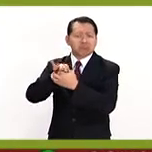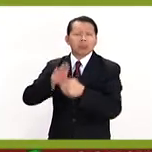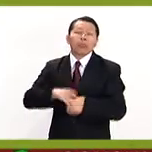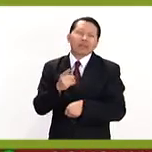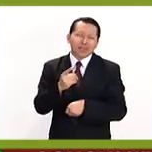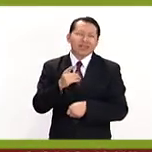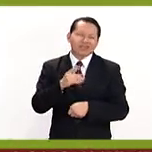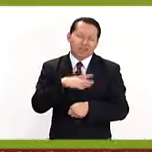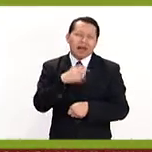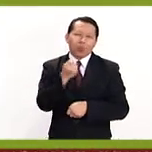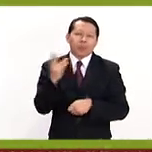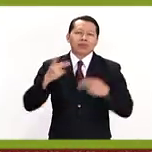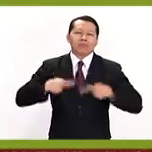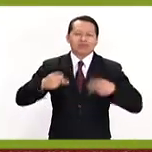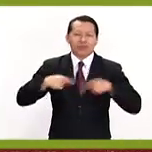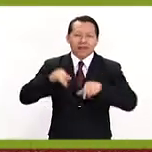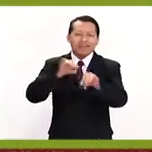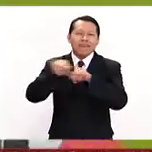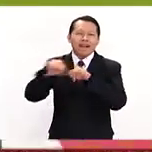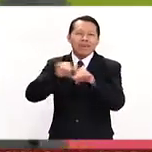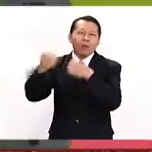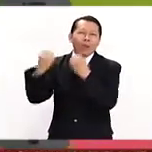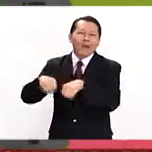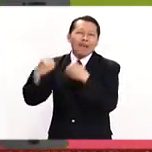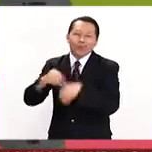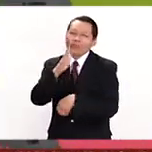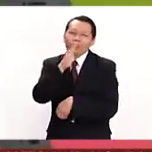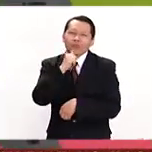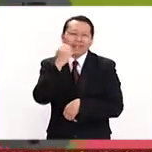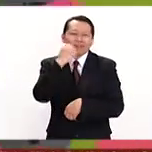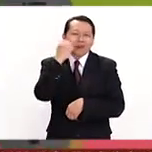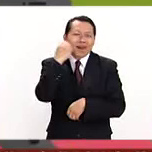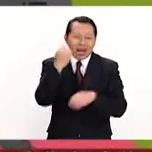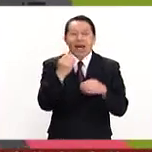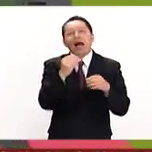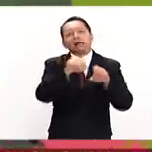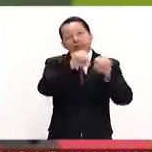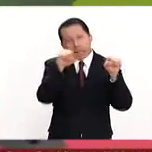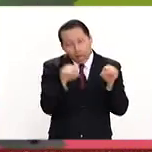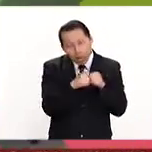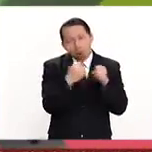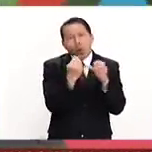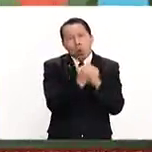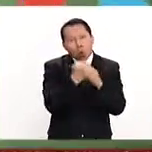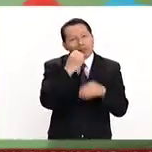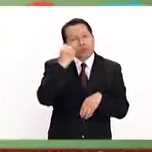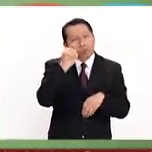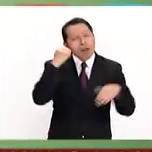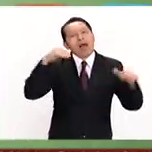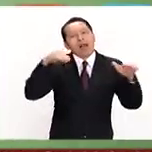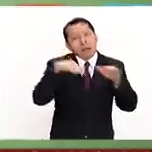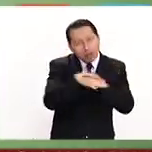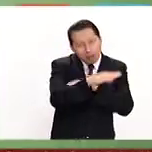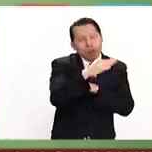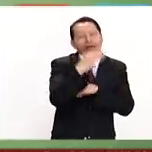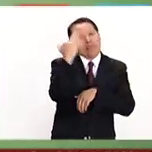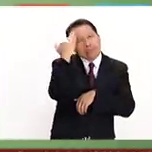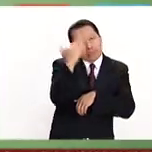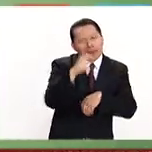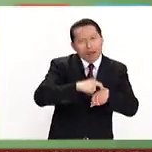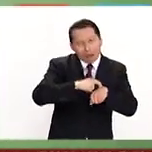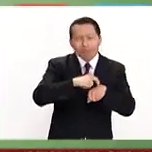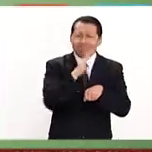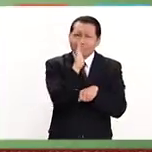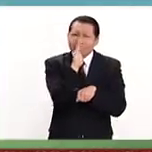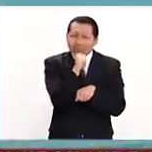sus cuestiones laborales no pueden acudir a un aula, entonces PREP en línea lo que hace es darles esa facilidad para que ellos puedan